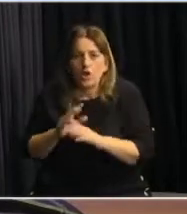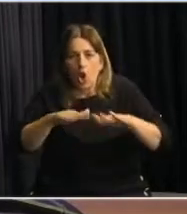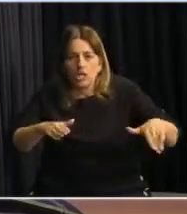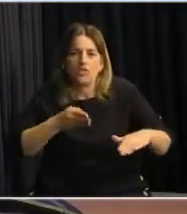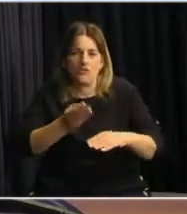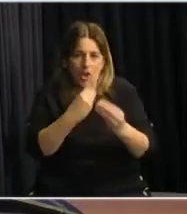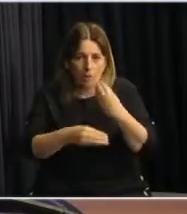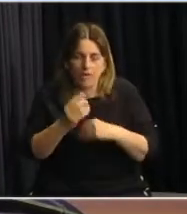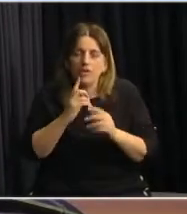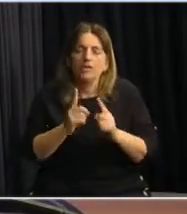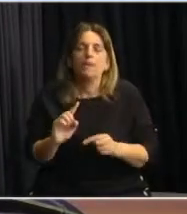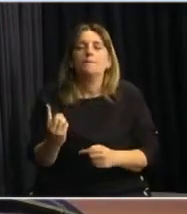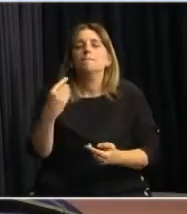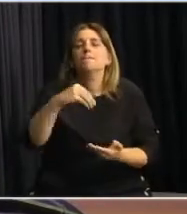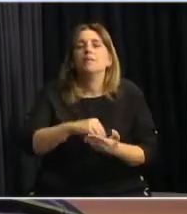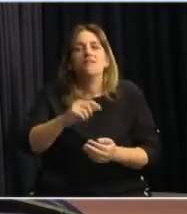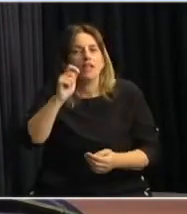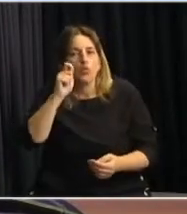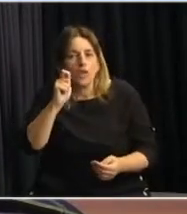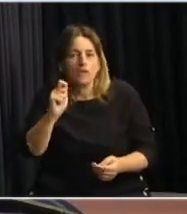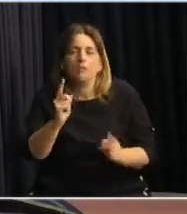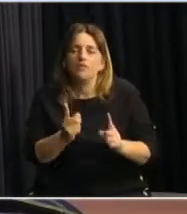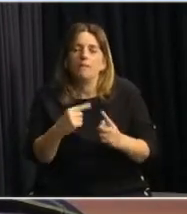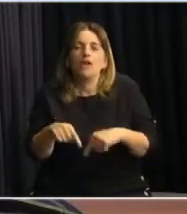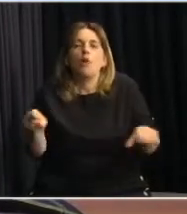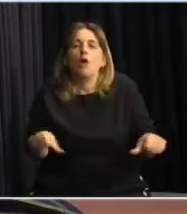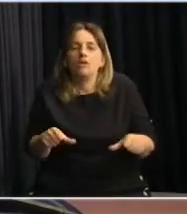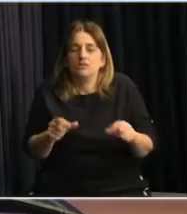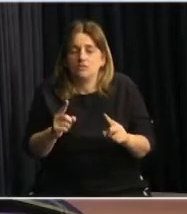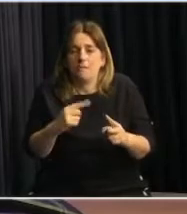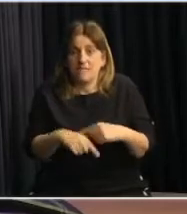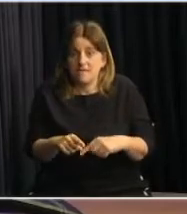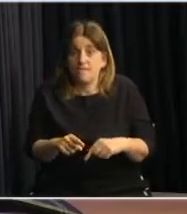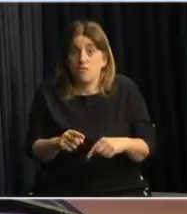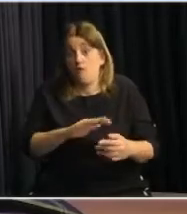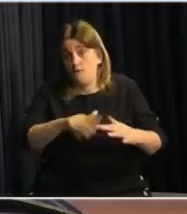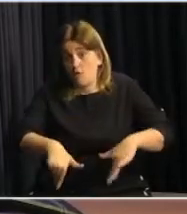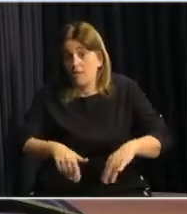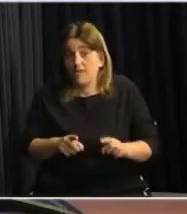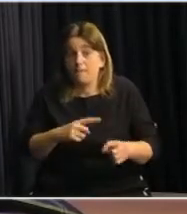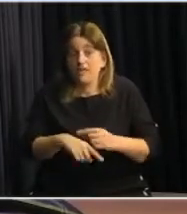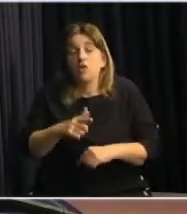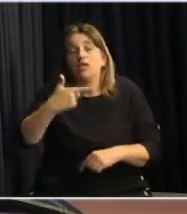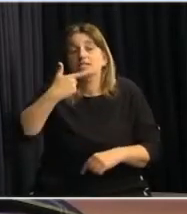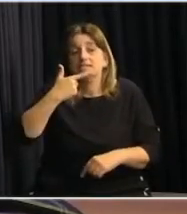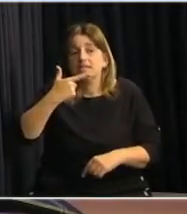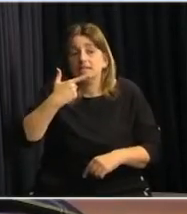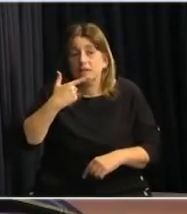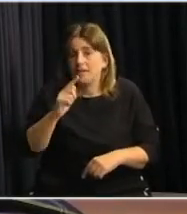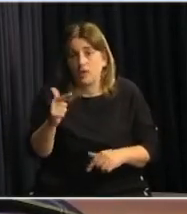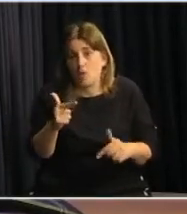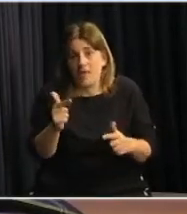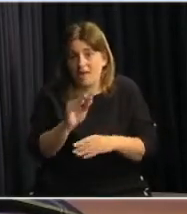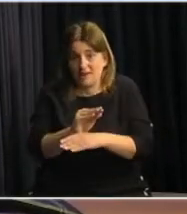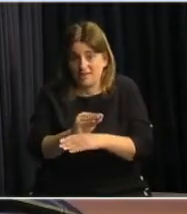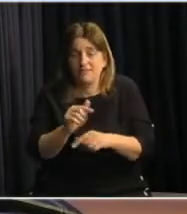tal como se hizo por primera vez en el turismo y tal como en la vacación de turismo y como se hizo durante septiembre cuando no hubo clases.